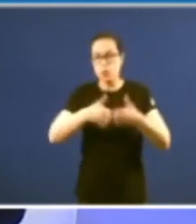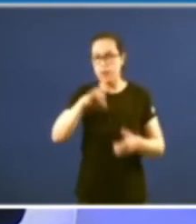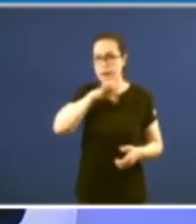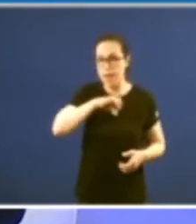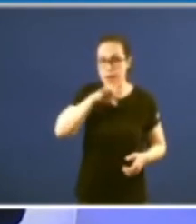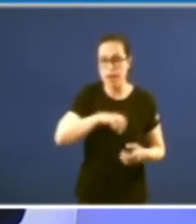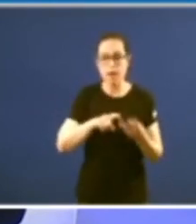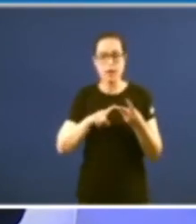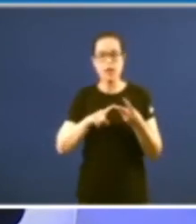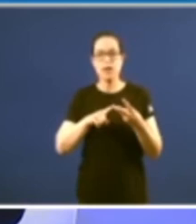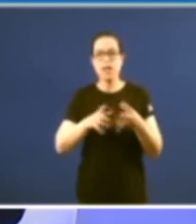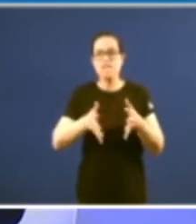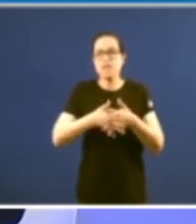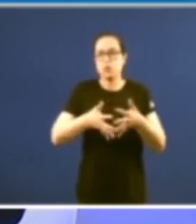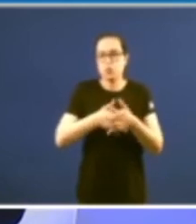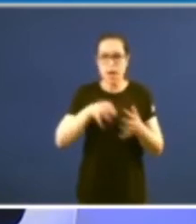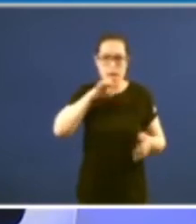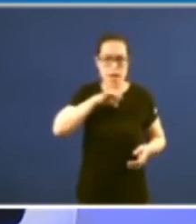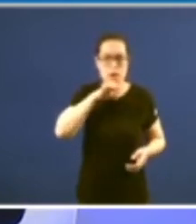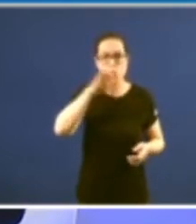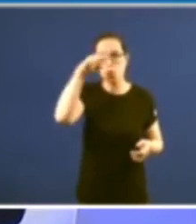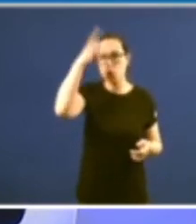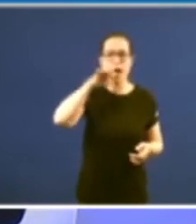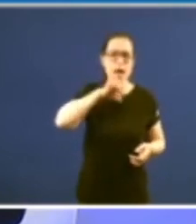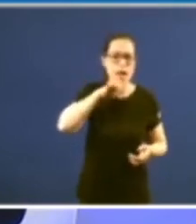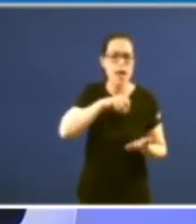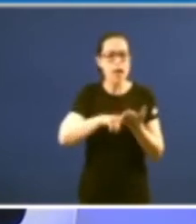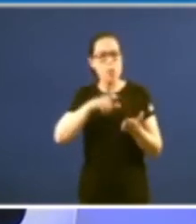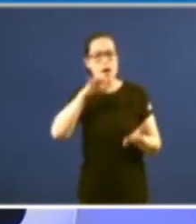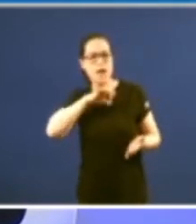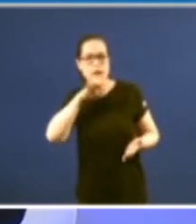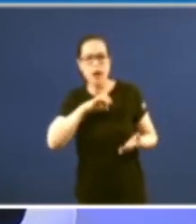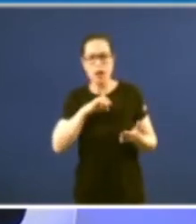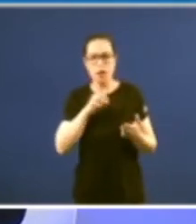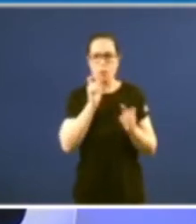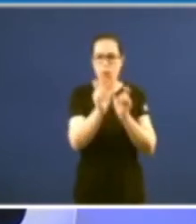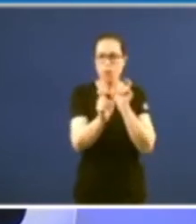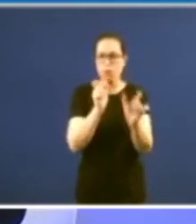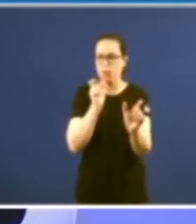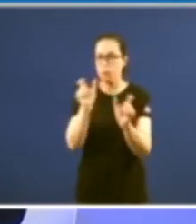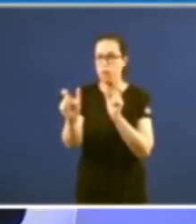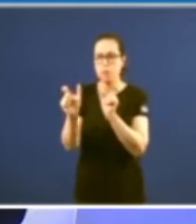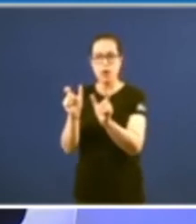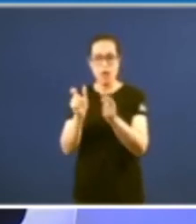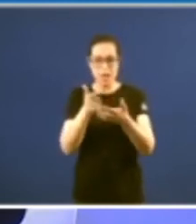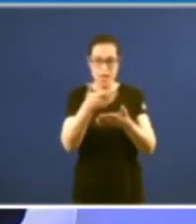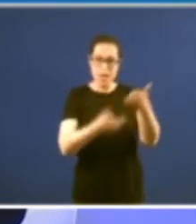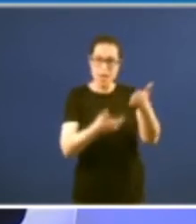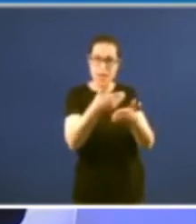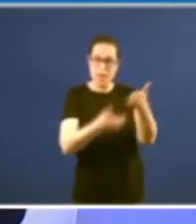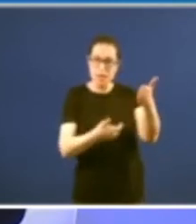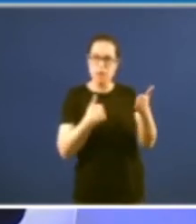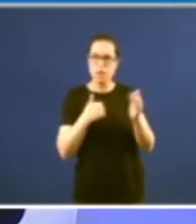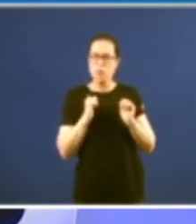infraestructuras galegas da cultura galega a lingua galega e nos ornais aparecen páginas de Galicia